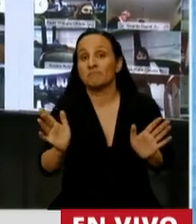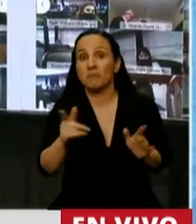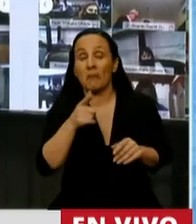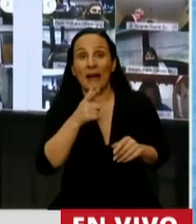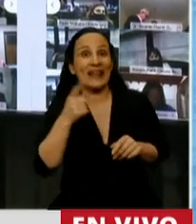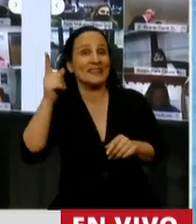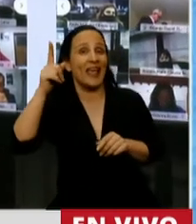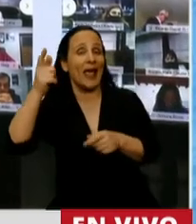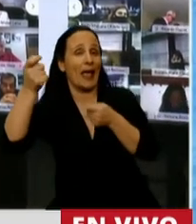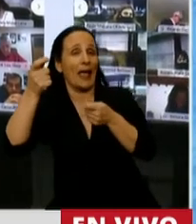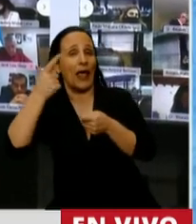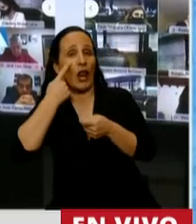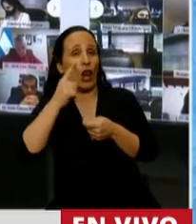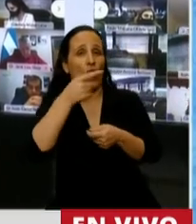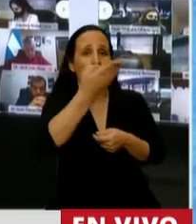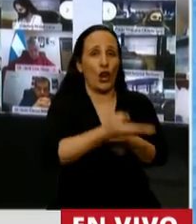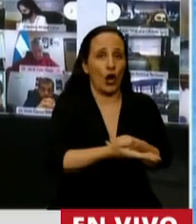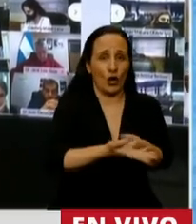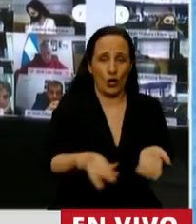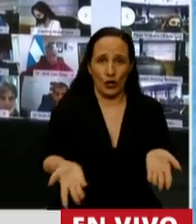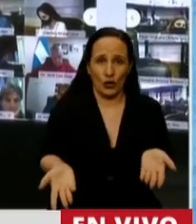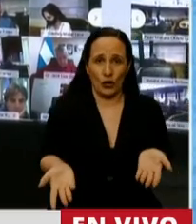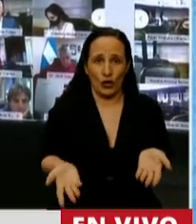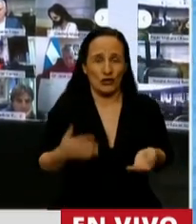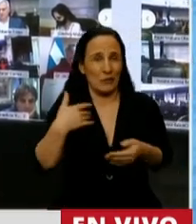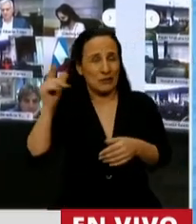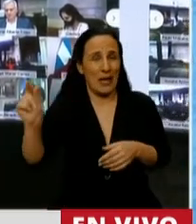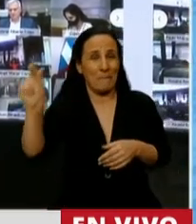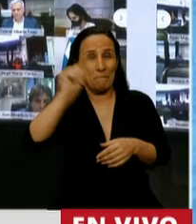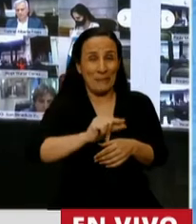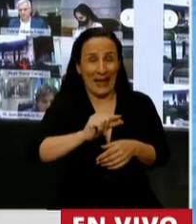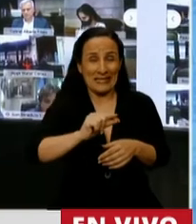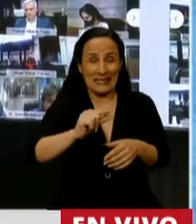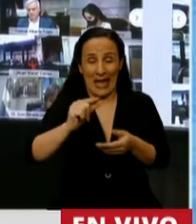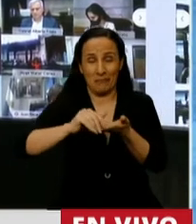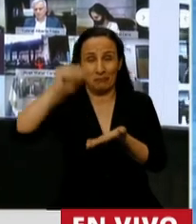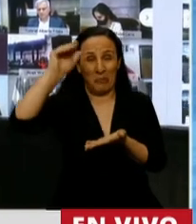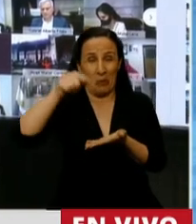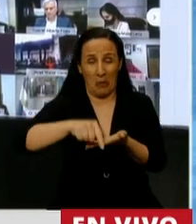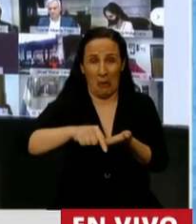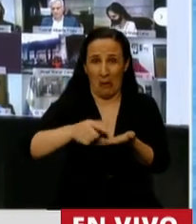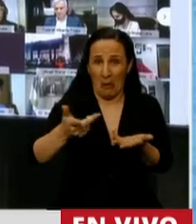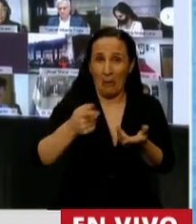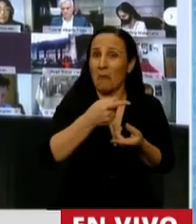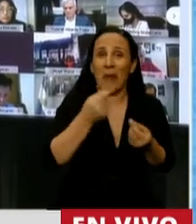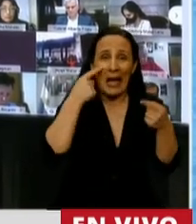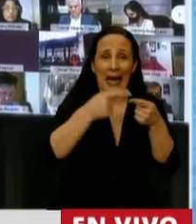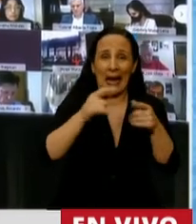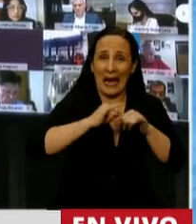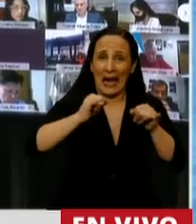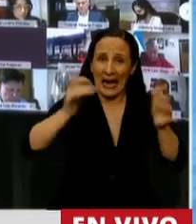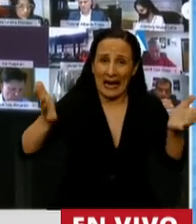mercados no lo conocían a él, sino jamás le hubieran prestado al Gobierno Nacional esa plata para que la utilice durante la campaña,